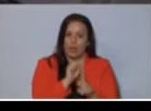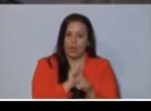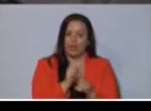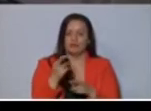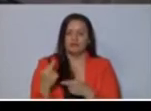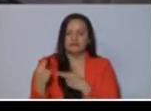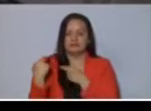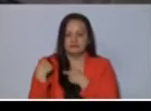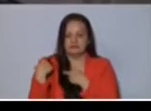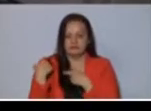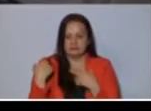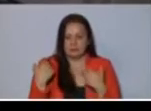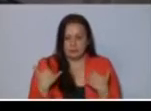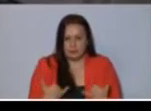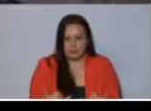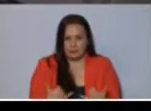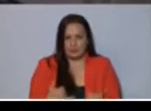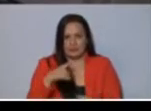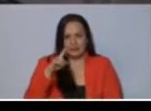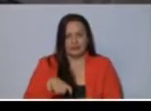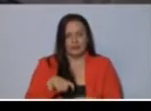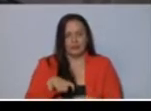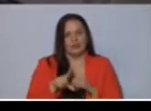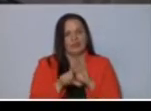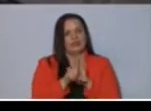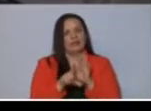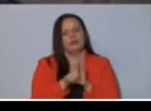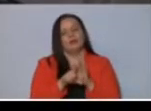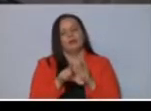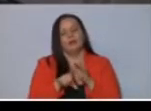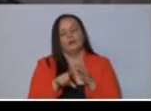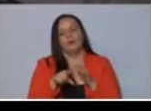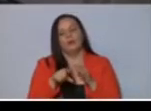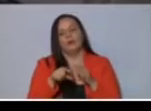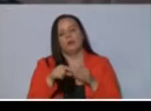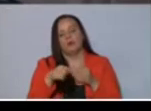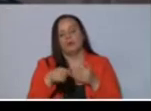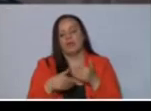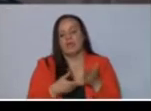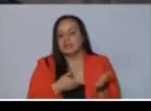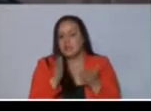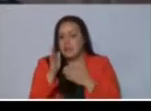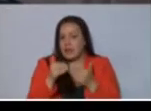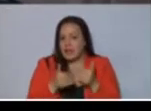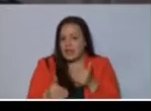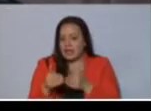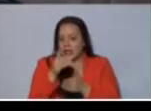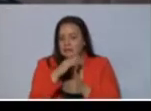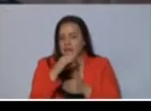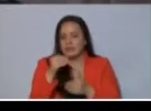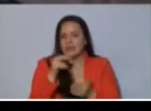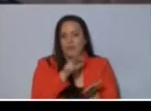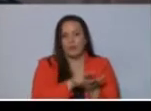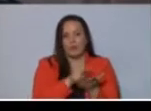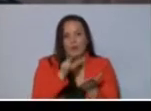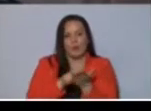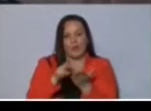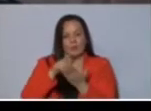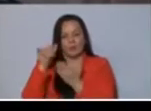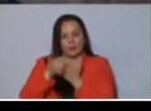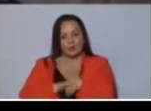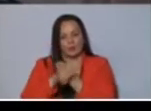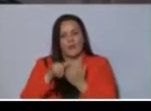nos toca legislar, por llevar adelante y aprobar una serie de iniciativas que le permitan al gobierno